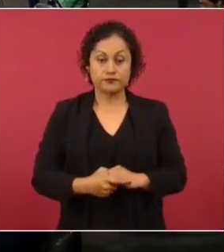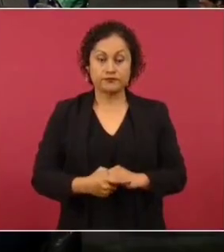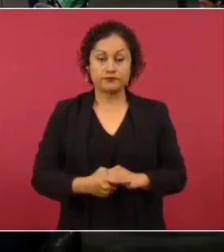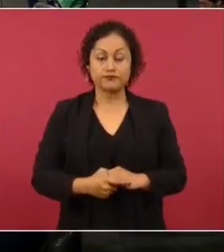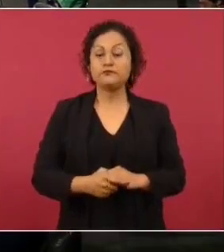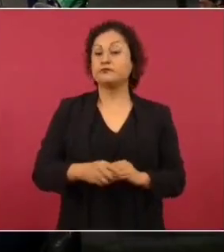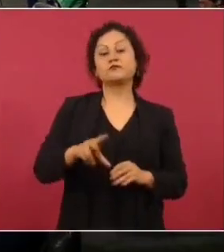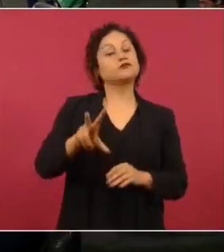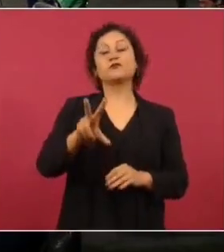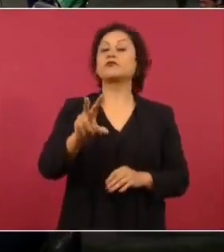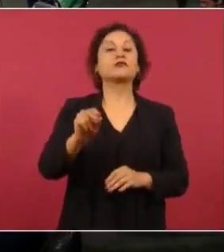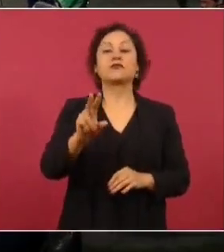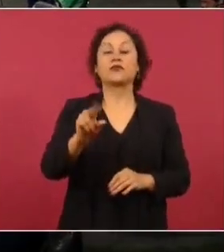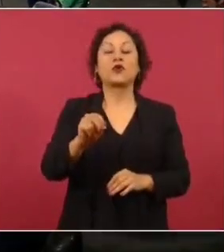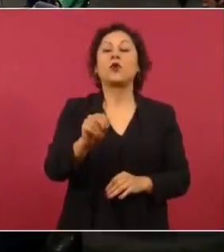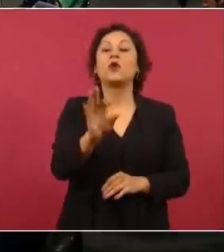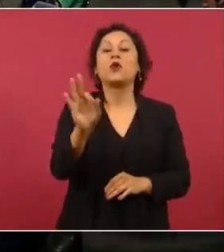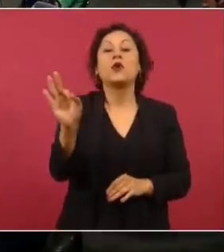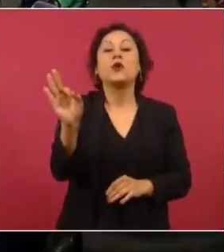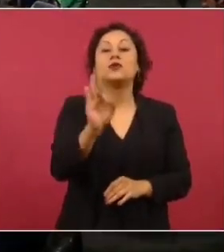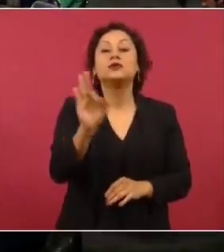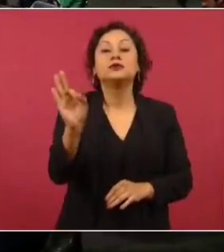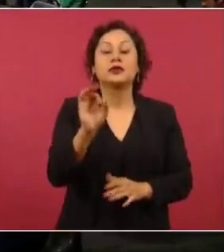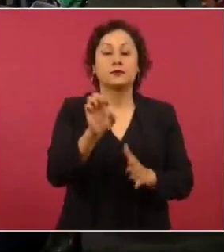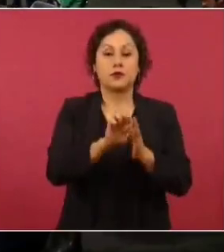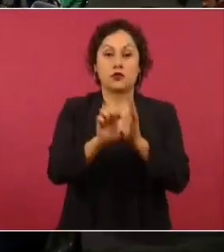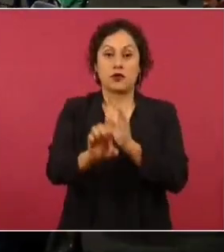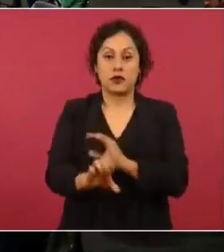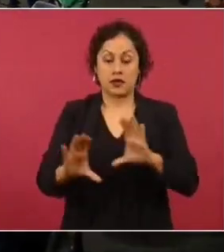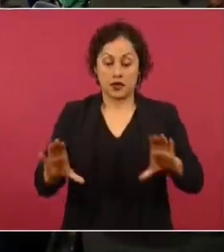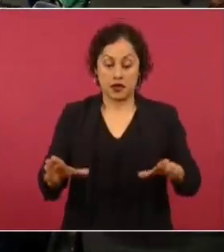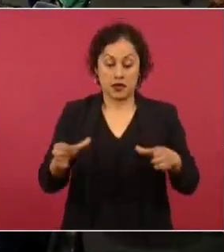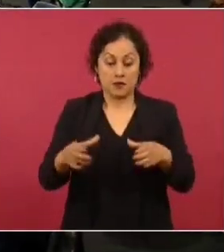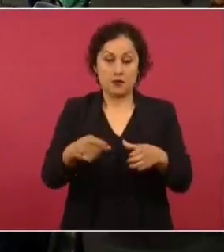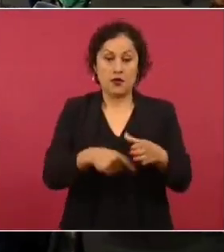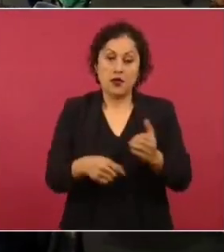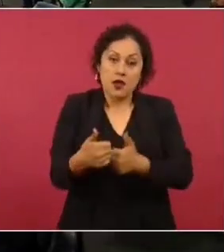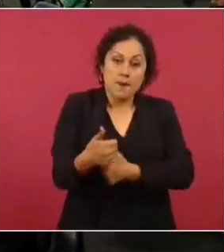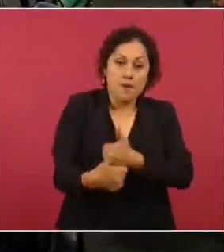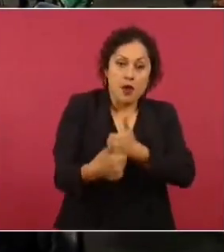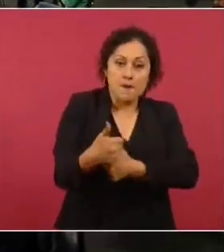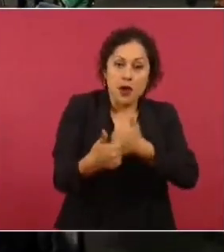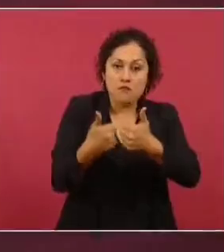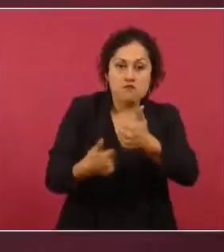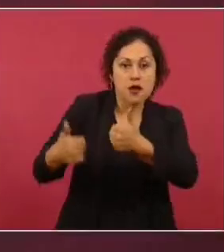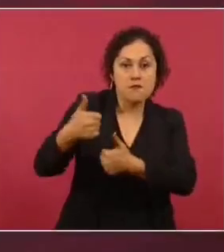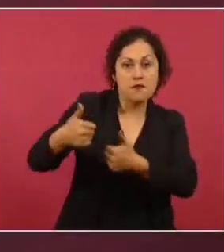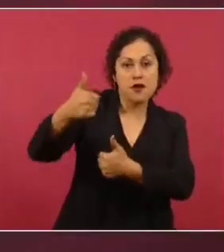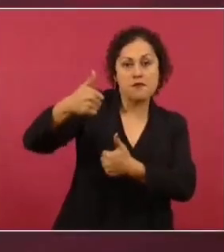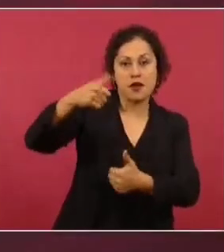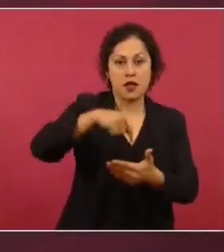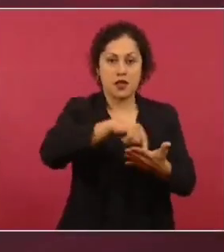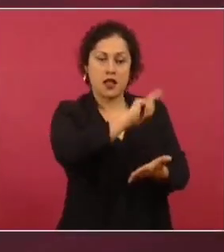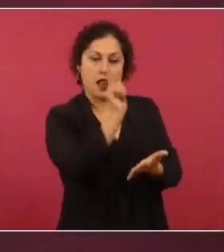en el caso de los que formen parte del servicio profesional de carrera, la ley obliga a que sean